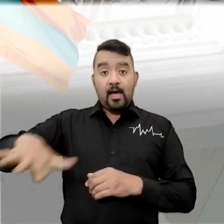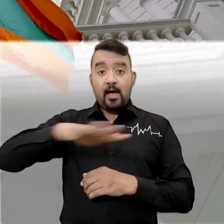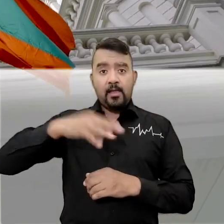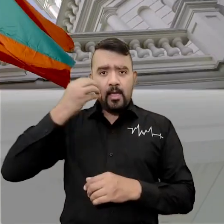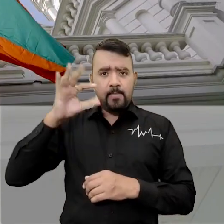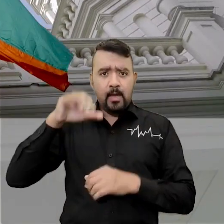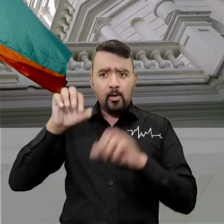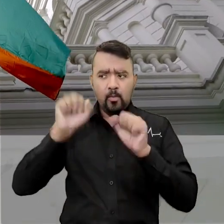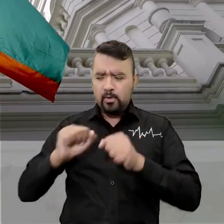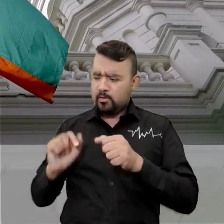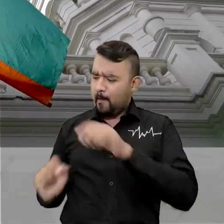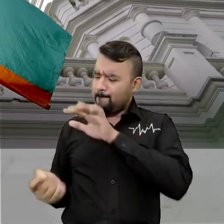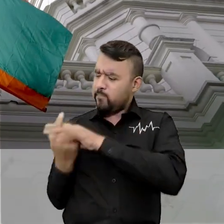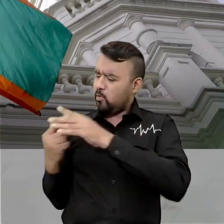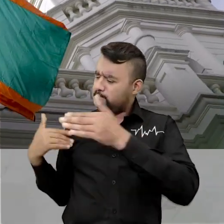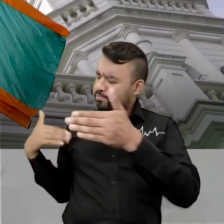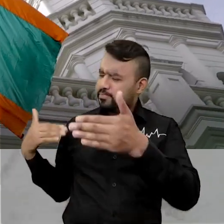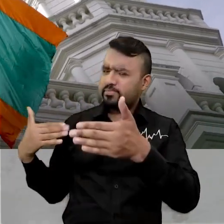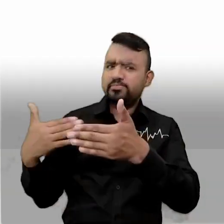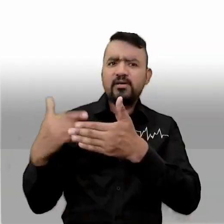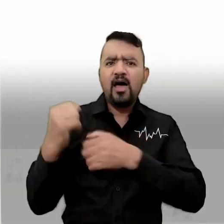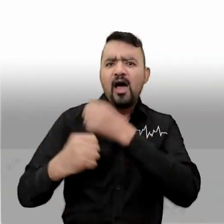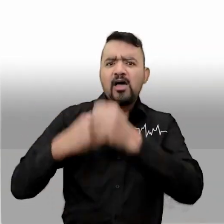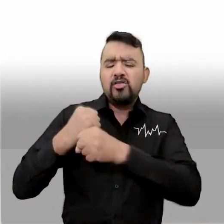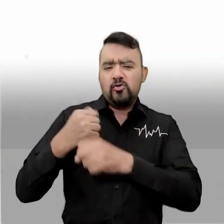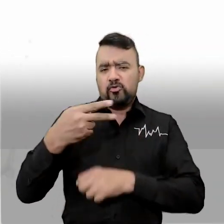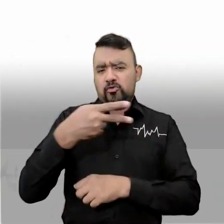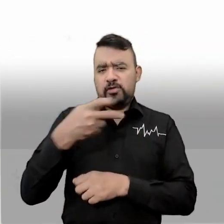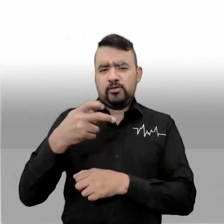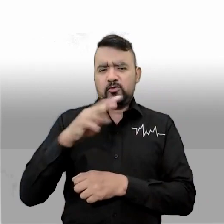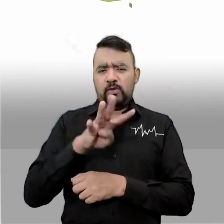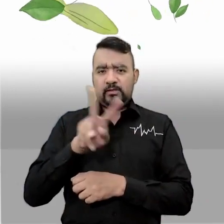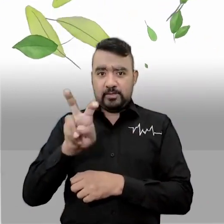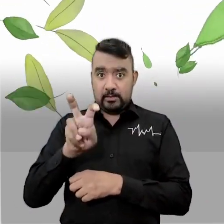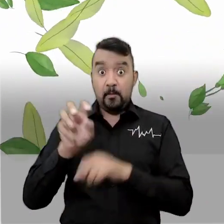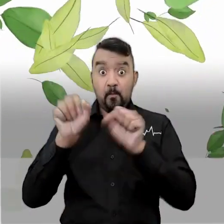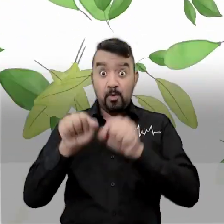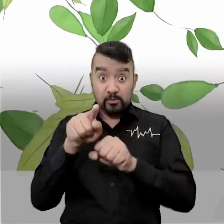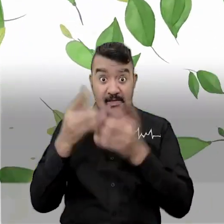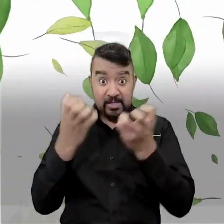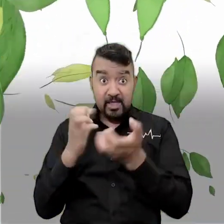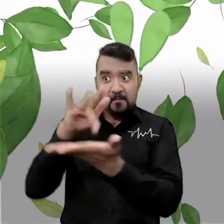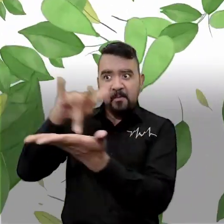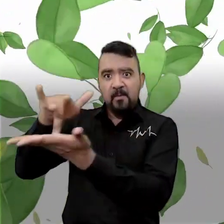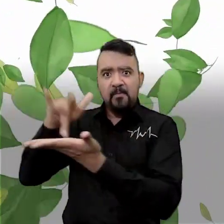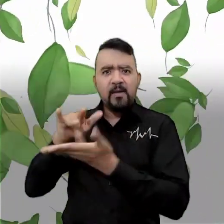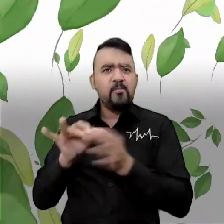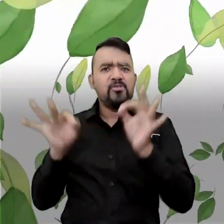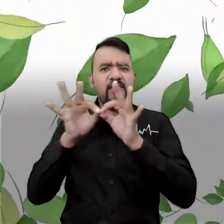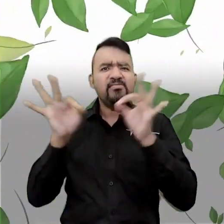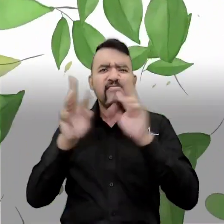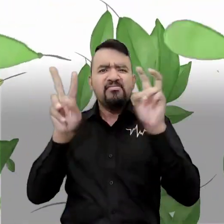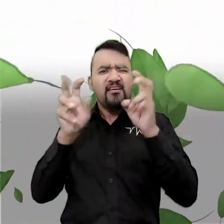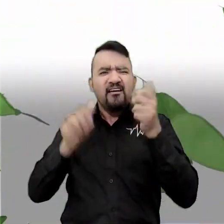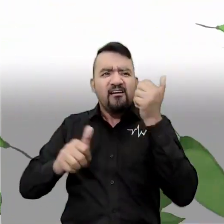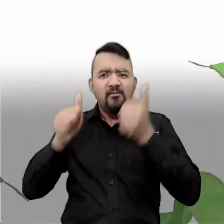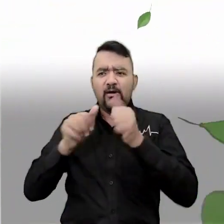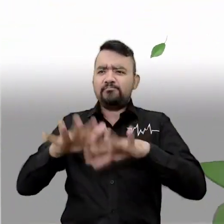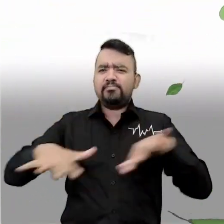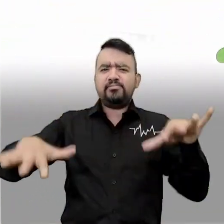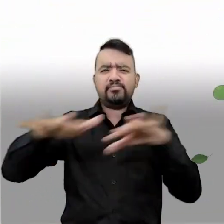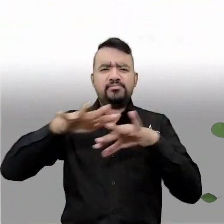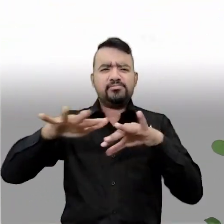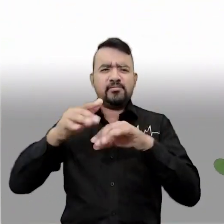Agéndate y participa del cumpleaños 247 de Envigado, bajo el lema Territorio de Vida y Riqueza Ambiental. Nuestro